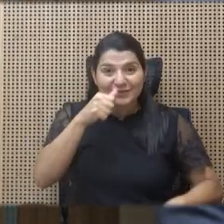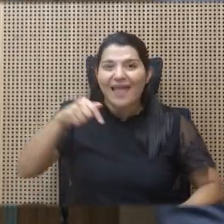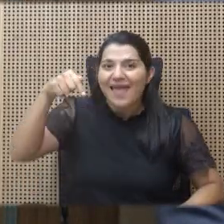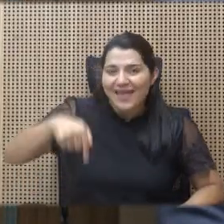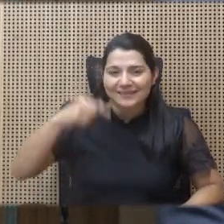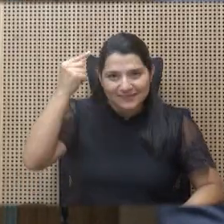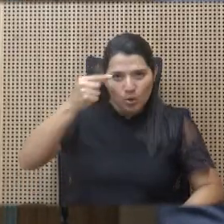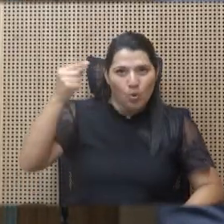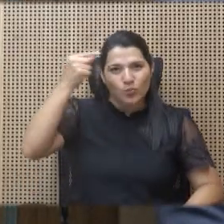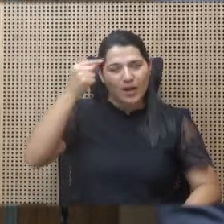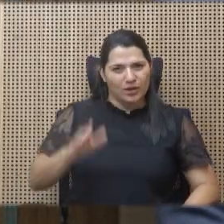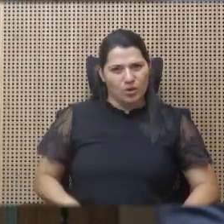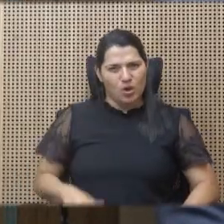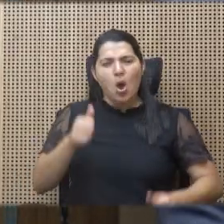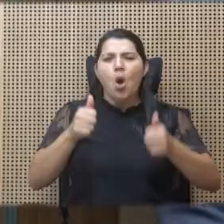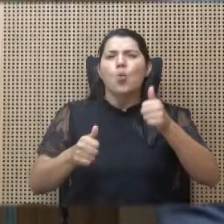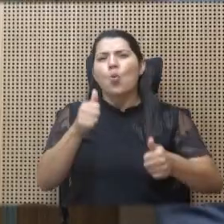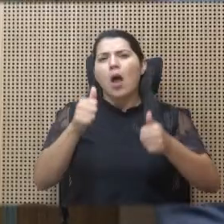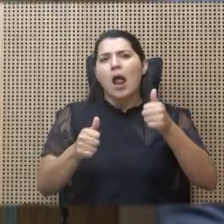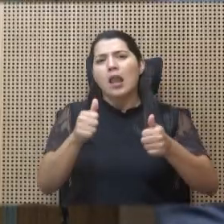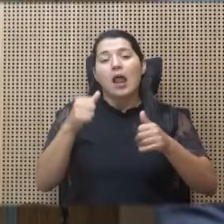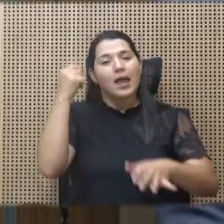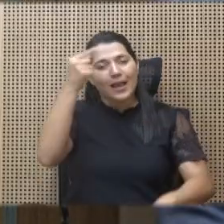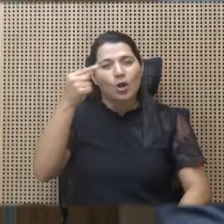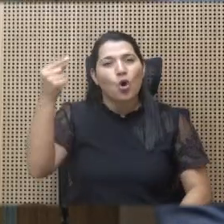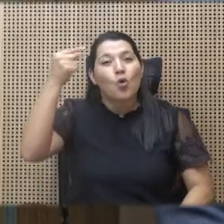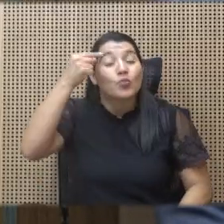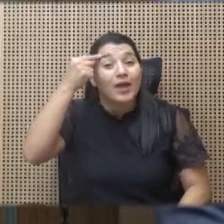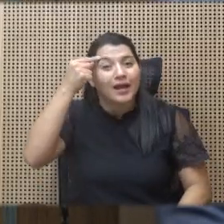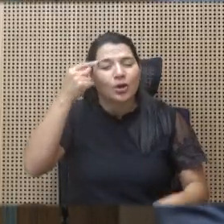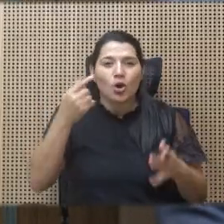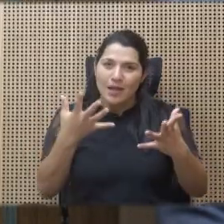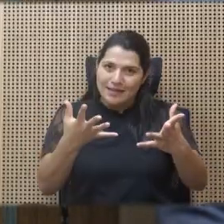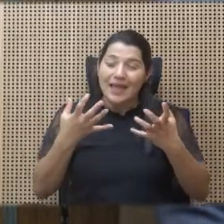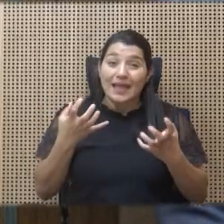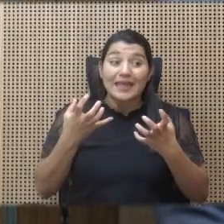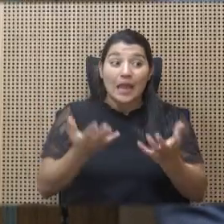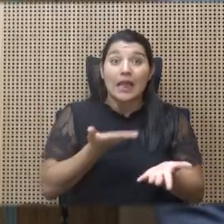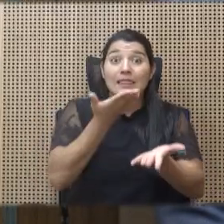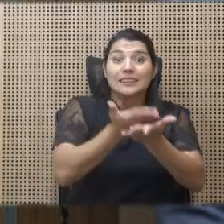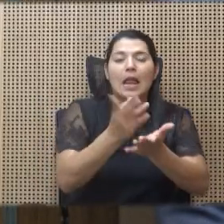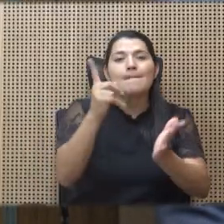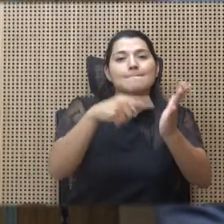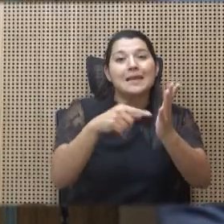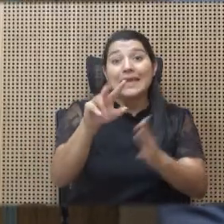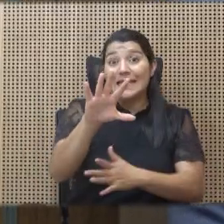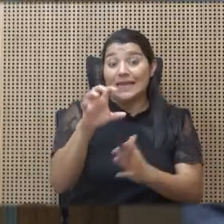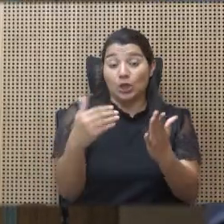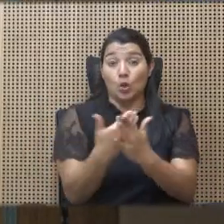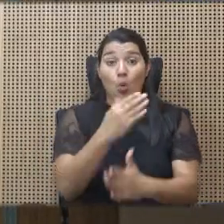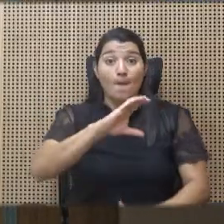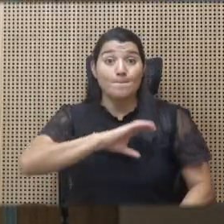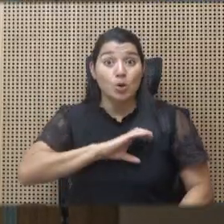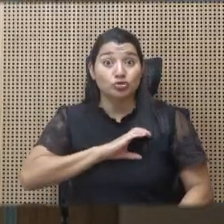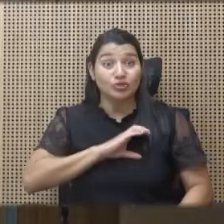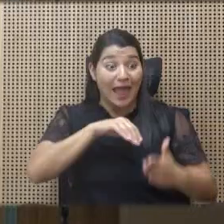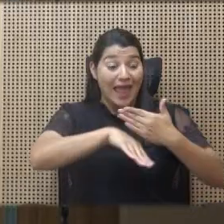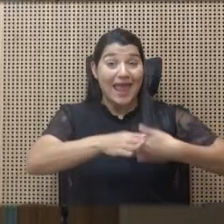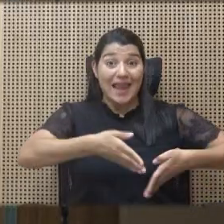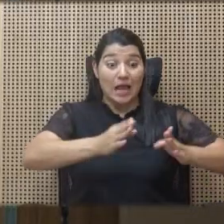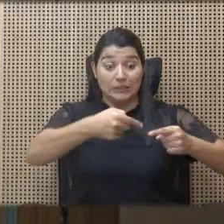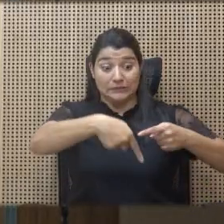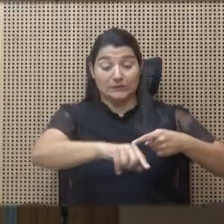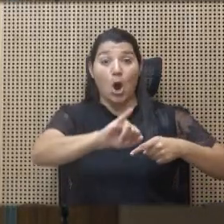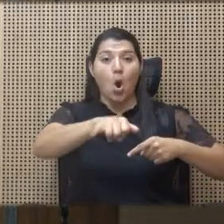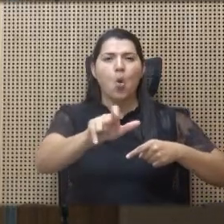Este. ¿Cuál es el gobierno que va a poner mil 500 nuevos policías en la calle en julio